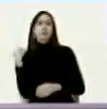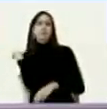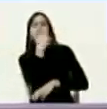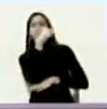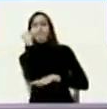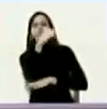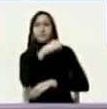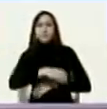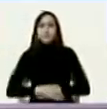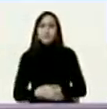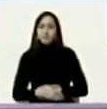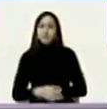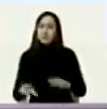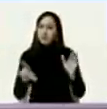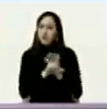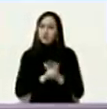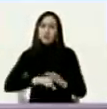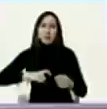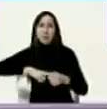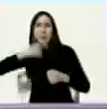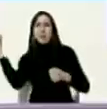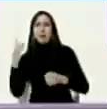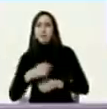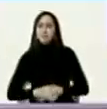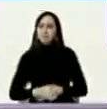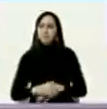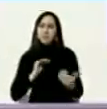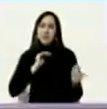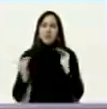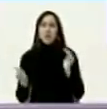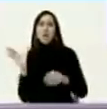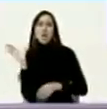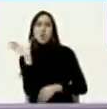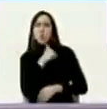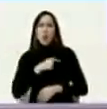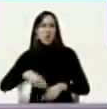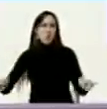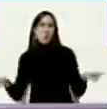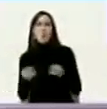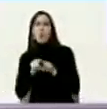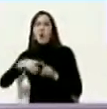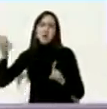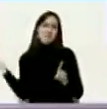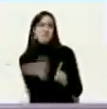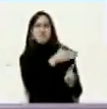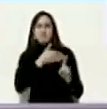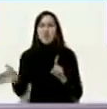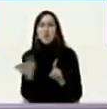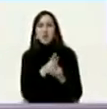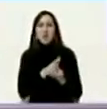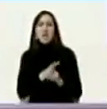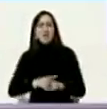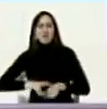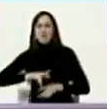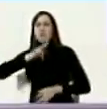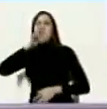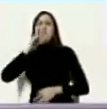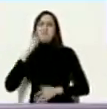sanciones ilegales inmorales criminales sanciones crueles